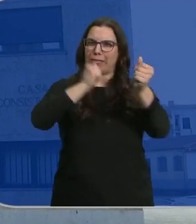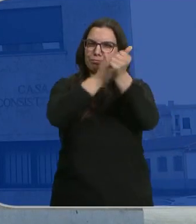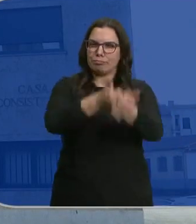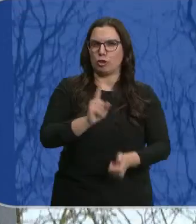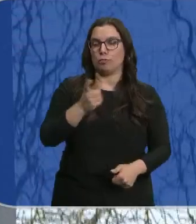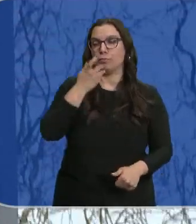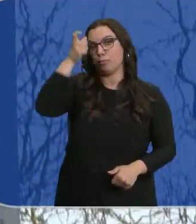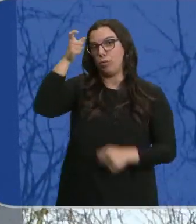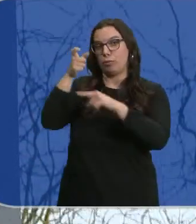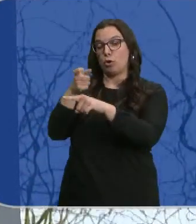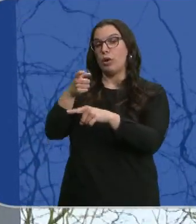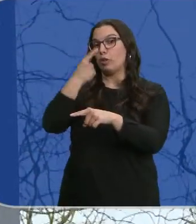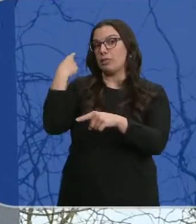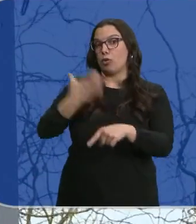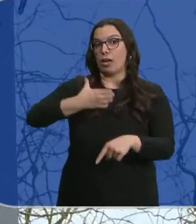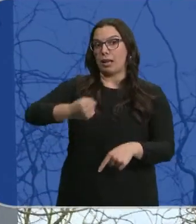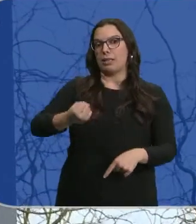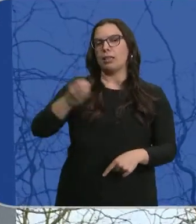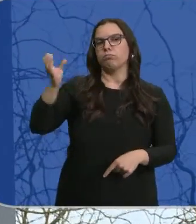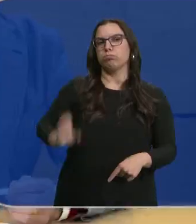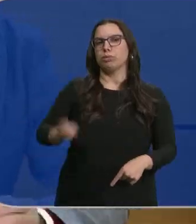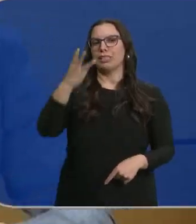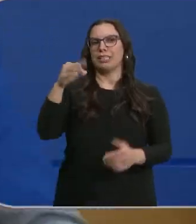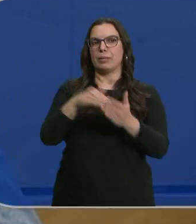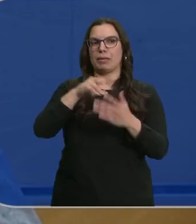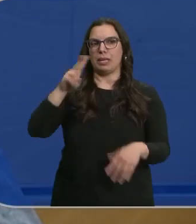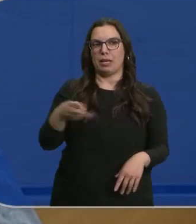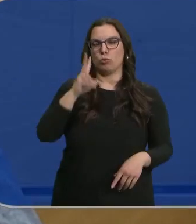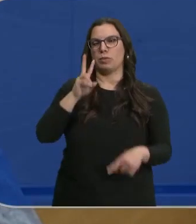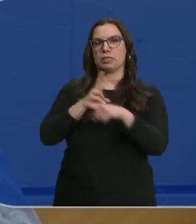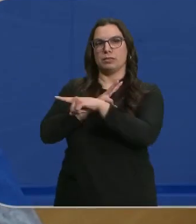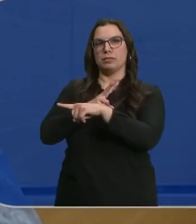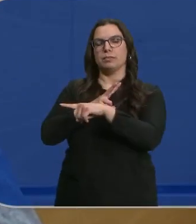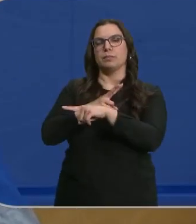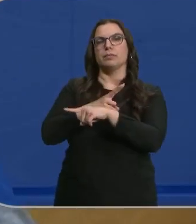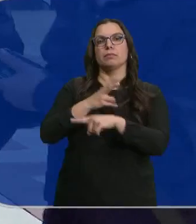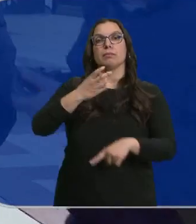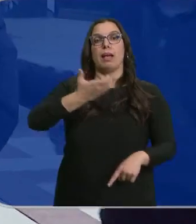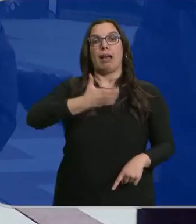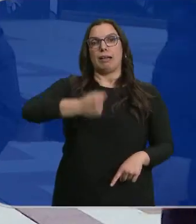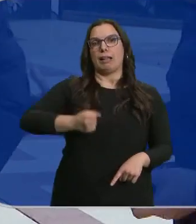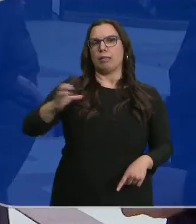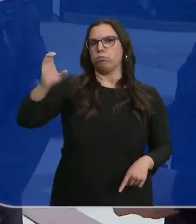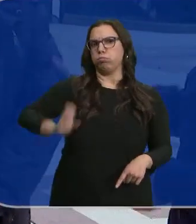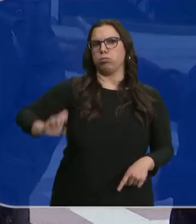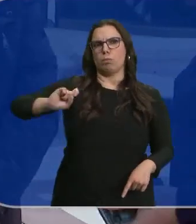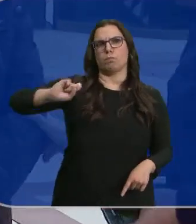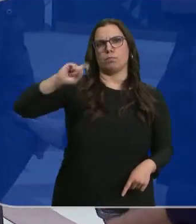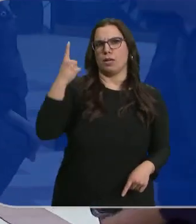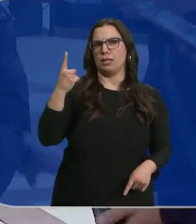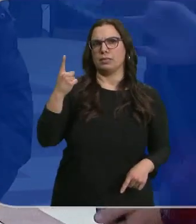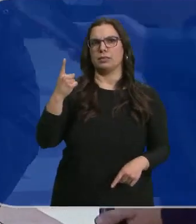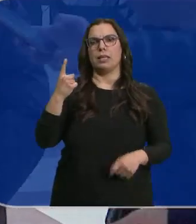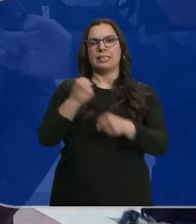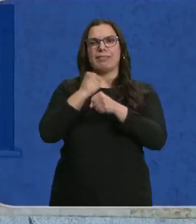El alcalde de este pueblo cobró el año pasado 30.000 euros. Es él, Pedro Samuel Martín, el edil que más dinero recibe en Castilla y León sin